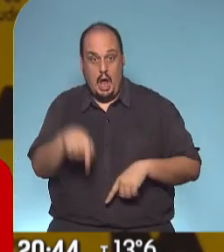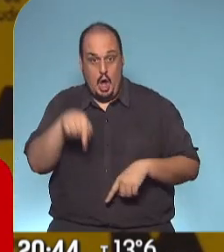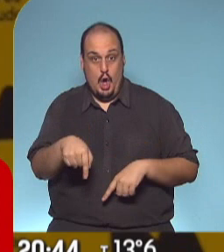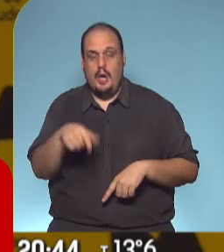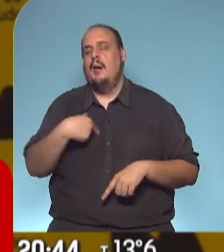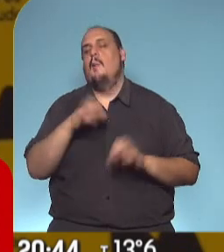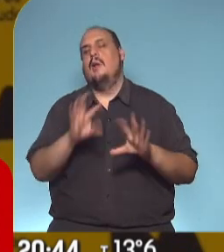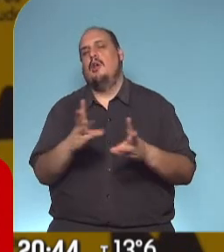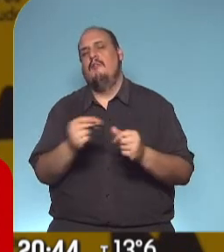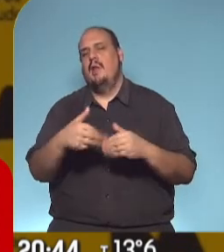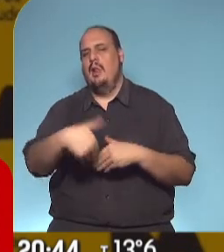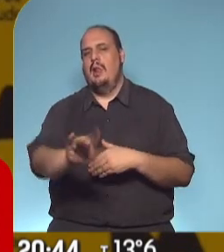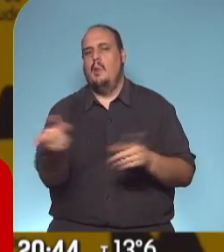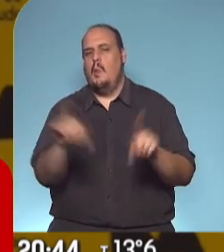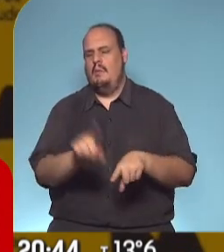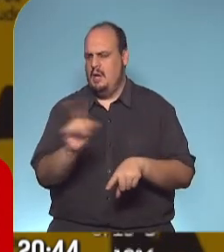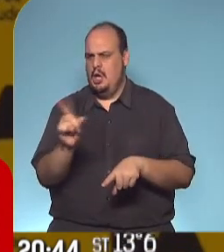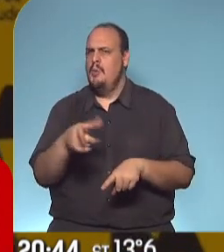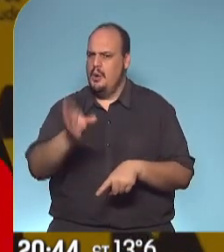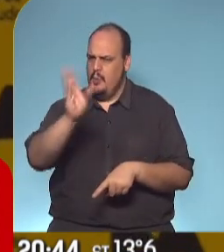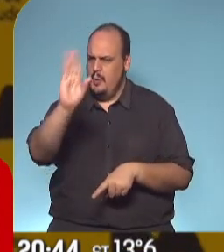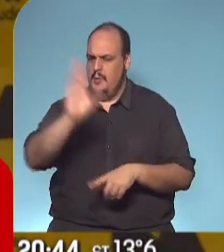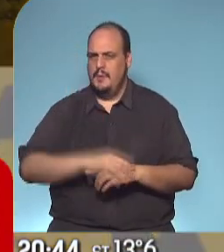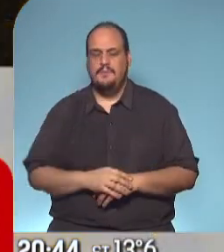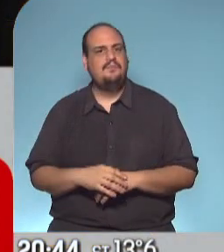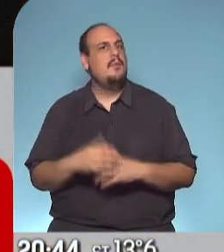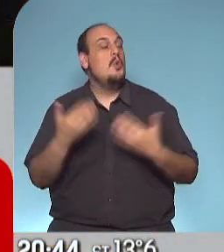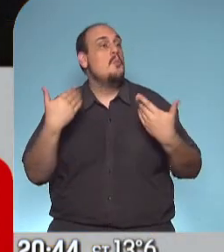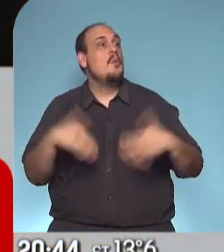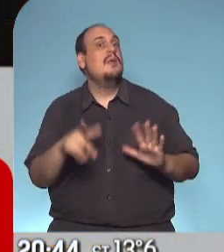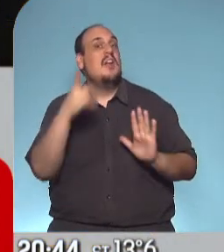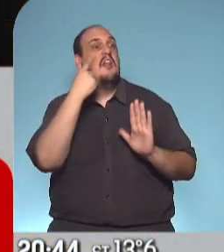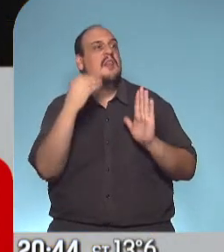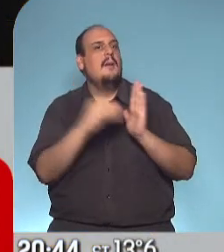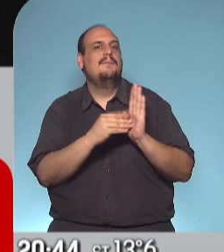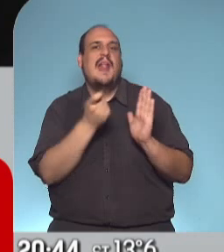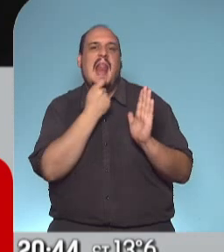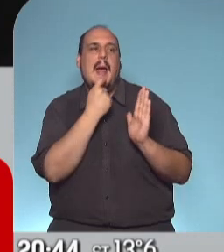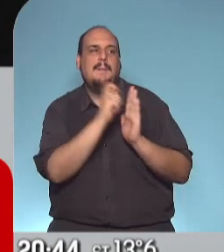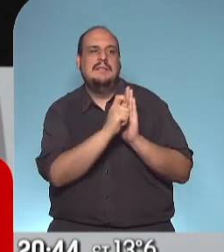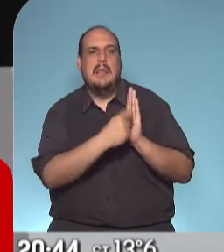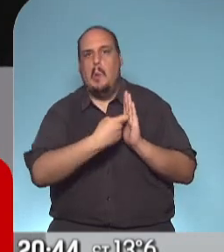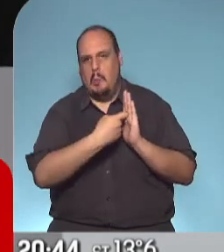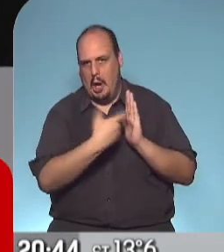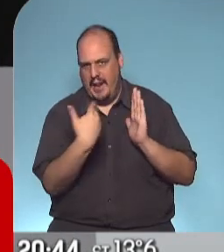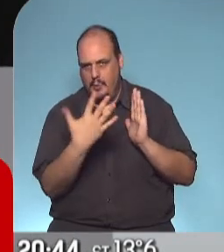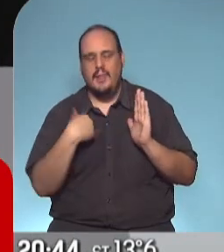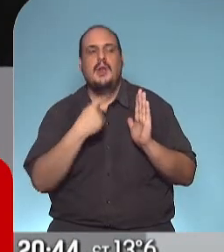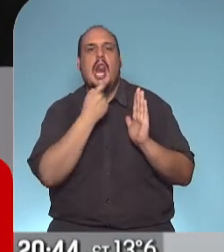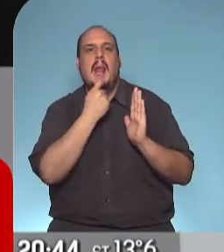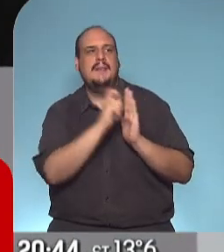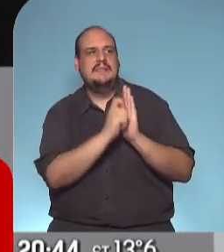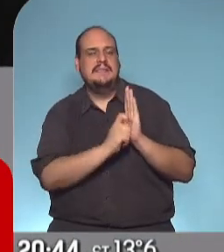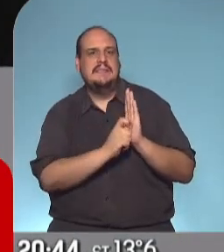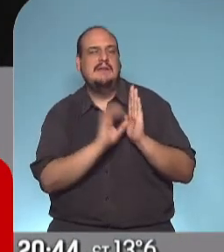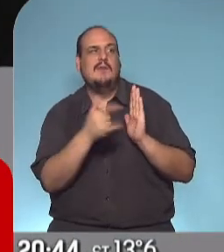pero sí lo estamos trabajando, claramente. Con alguna fecha quizás escrita en lápiz, con borrador, pero asumiéndola como